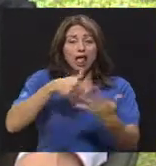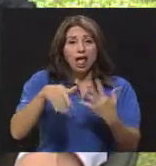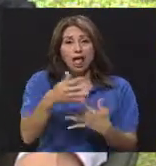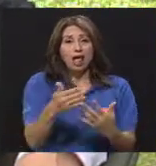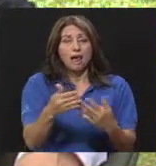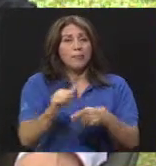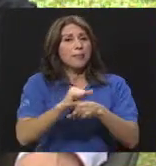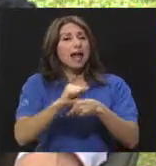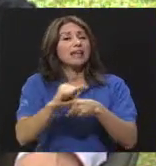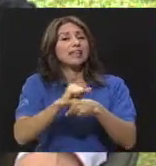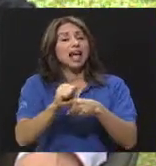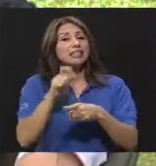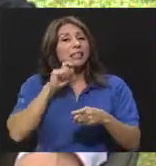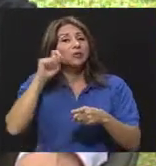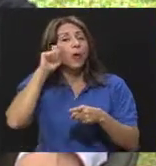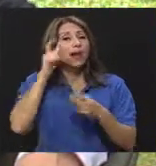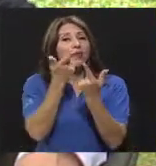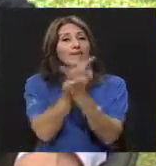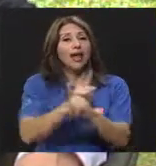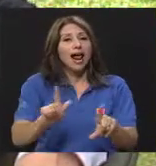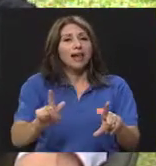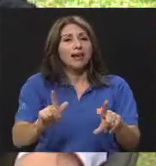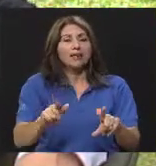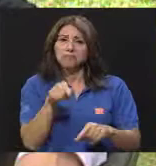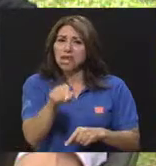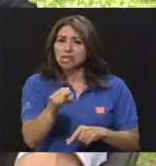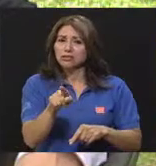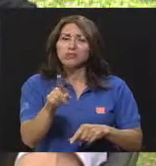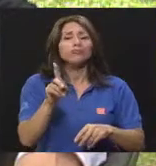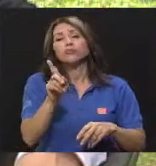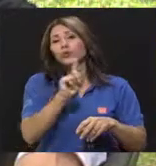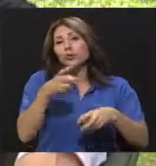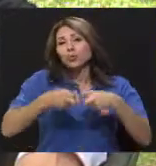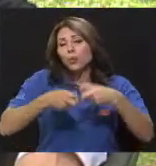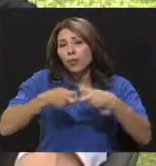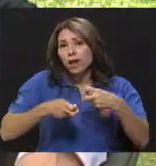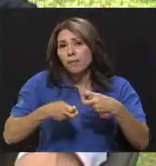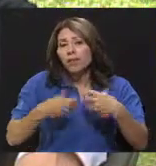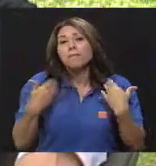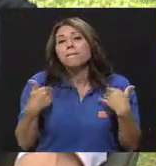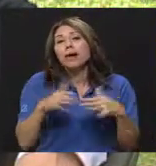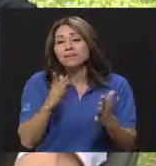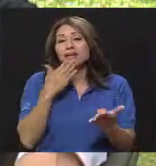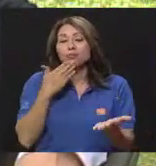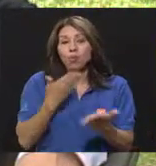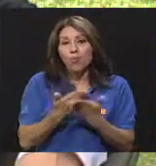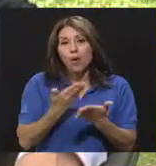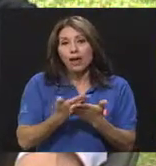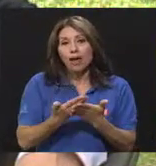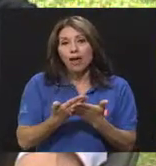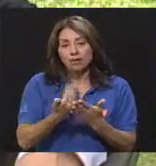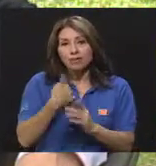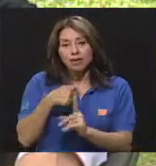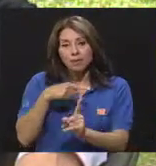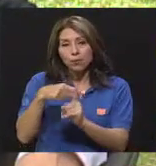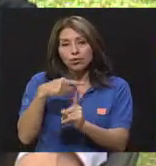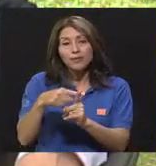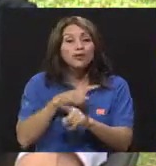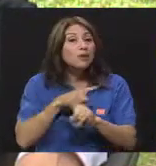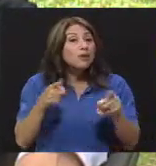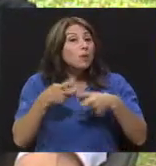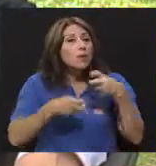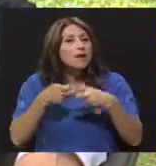esto en sí mismo, la relación sexual en sí mismo no tiene ningún problema. Más bien, es muy buena y tiene cosas muy positivas. El problema es